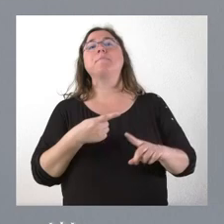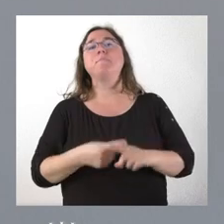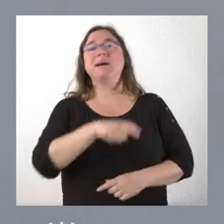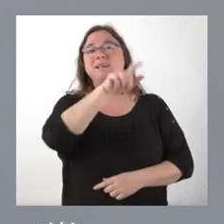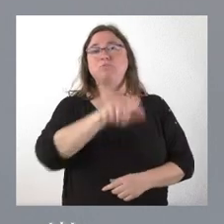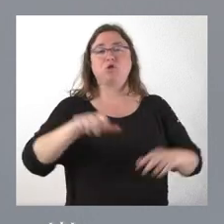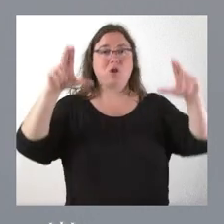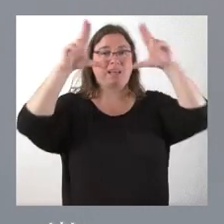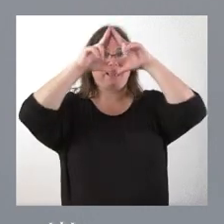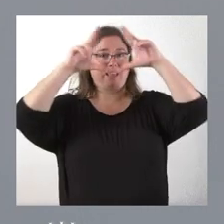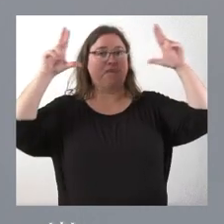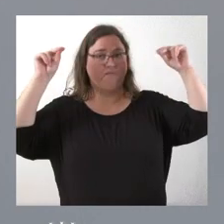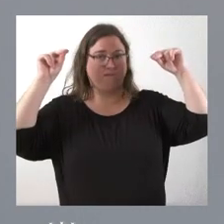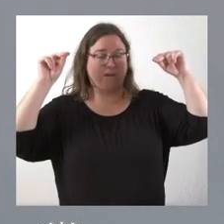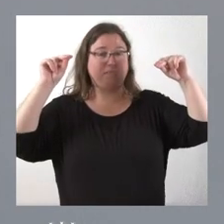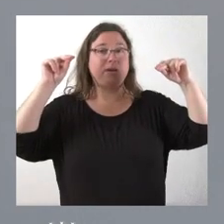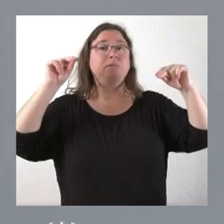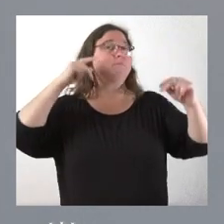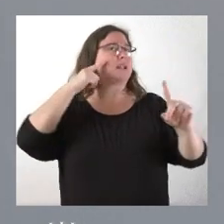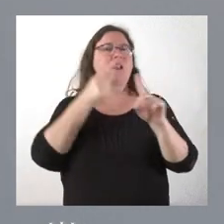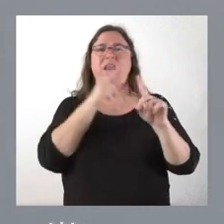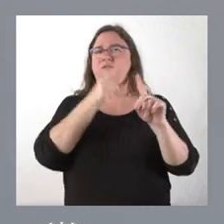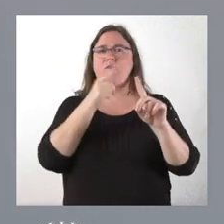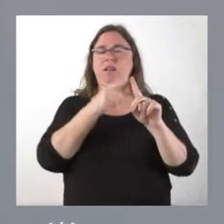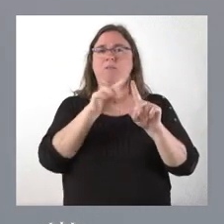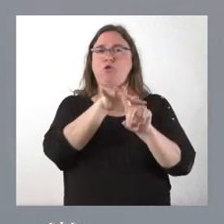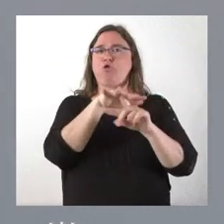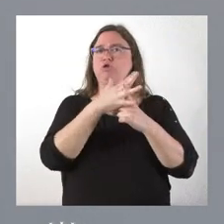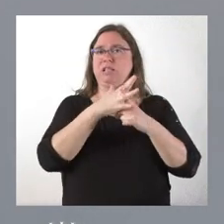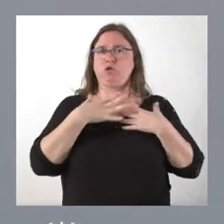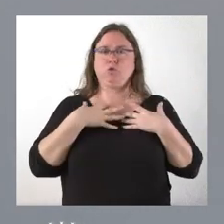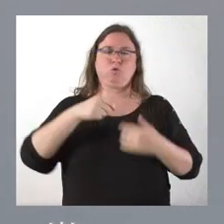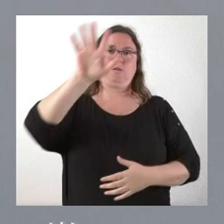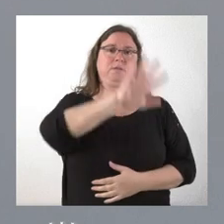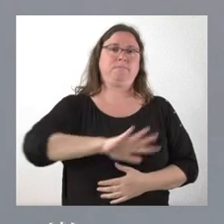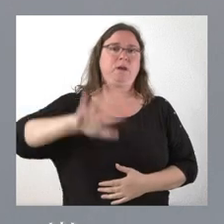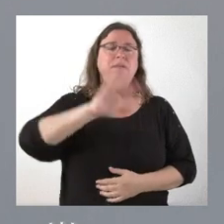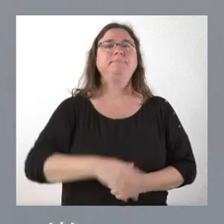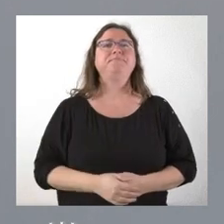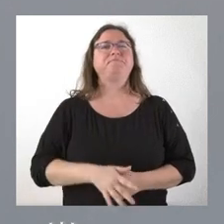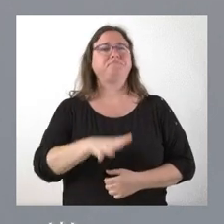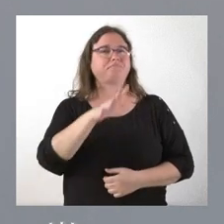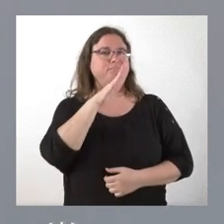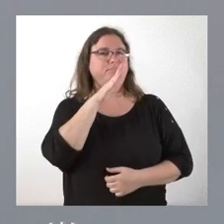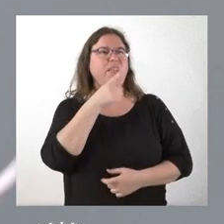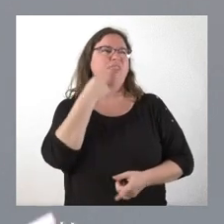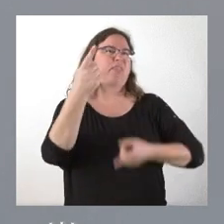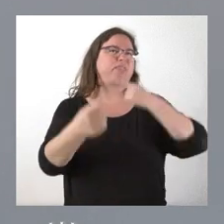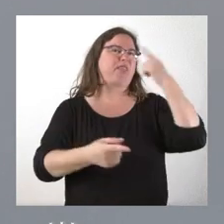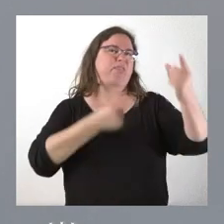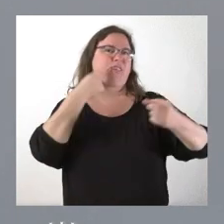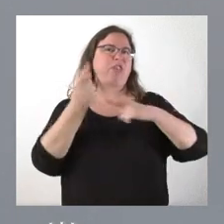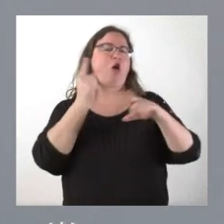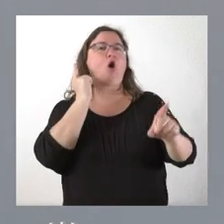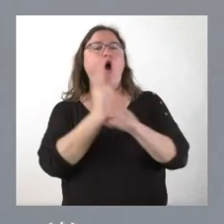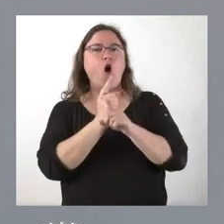enfermería por habitante, que es referencia dentro del contexto nacional. Por tanto, esta idea de soltar bulos contra Castilla